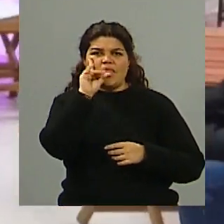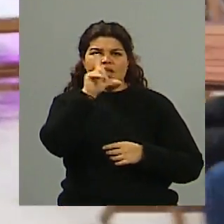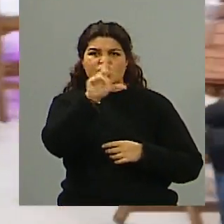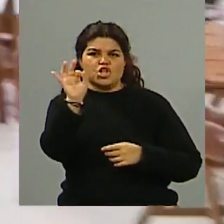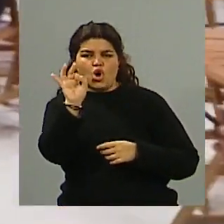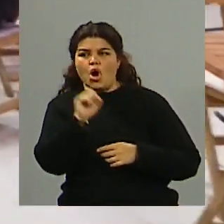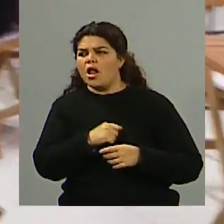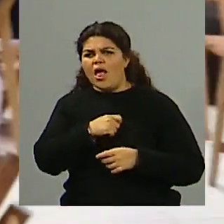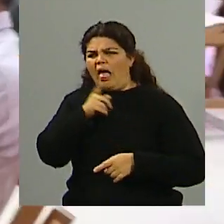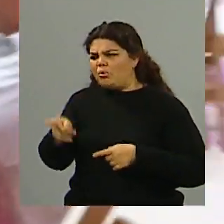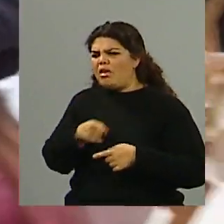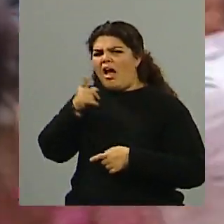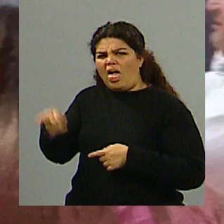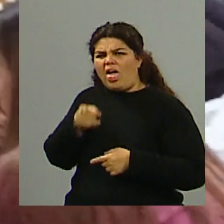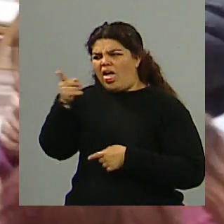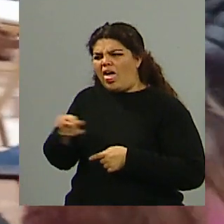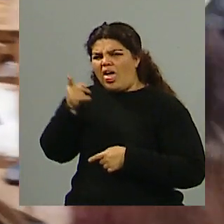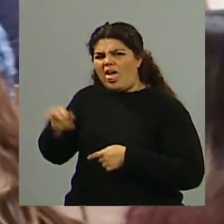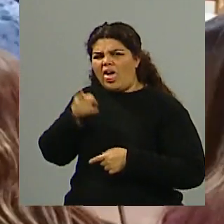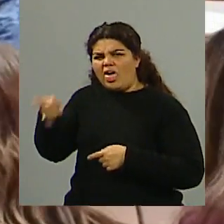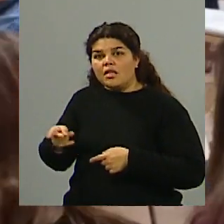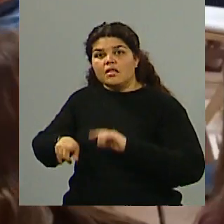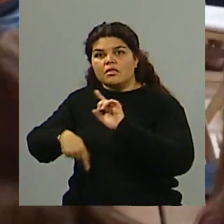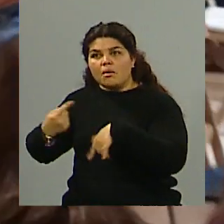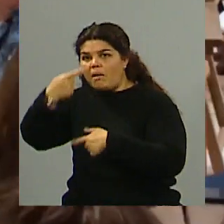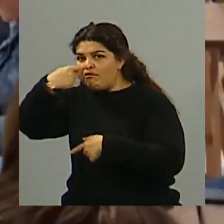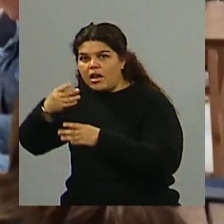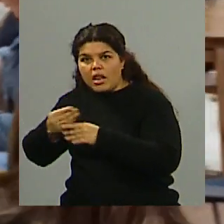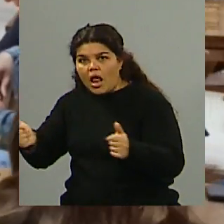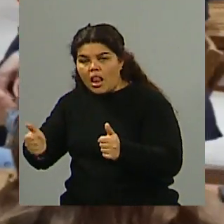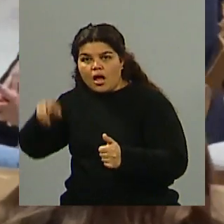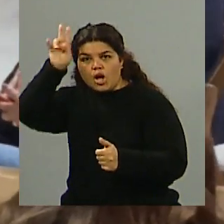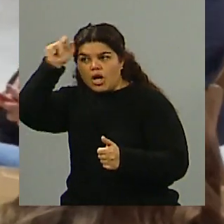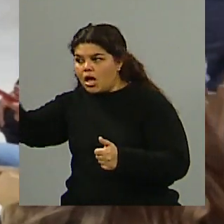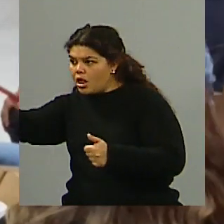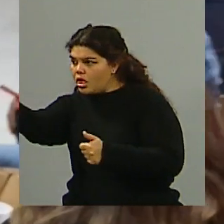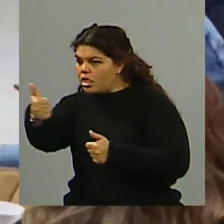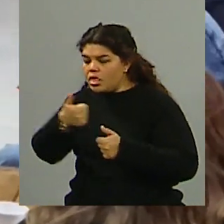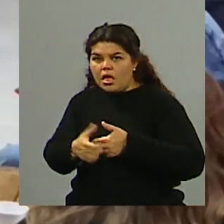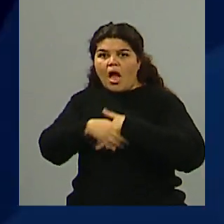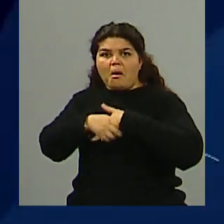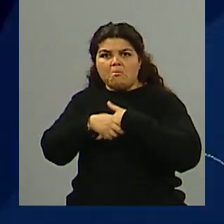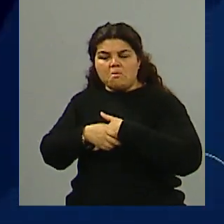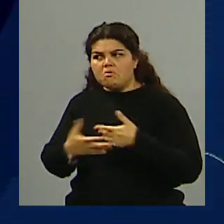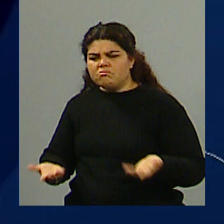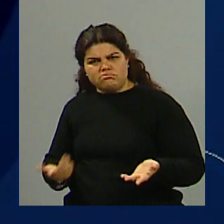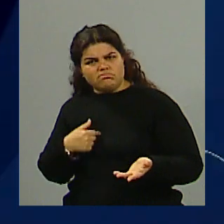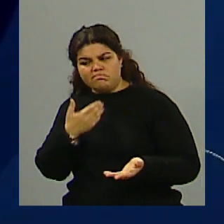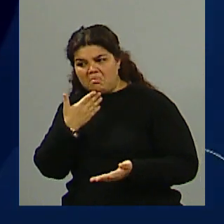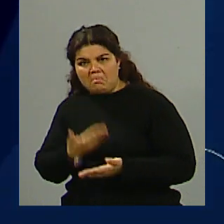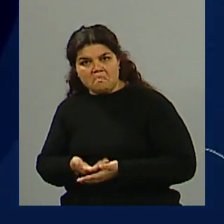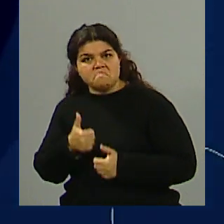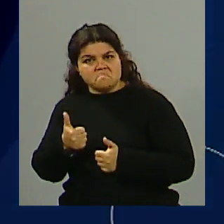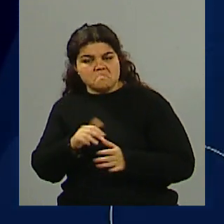formó parte, ve, entonces uno ve eso detrás de cámara que también Lautaro Jiménez